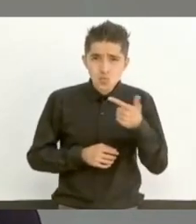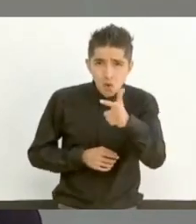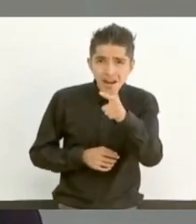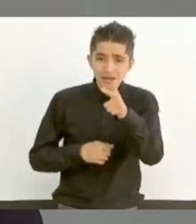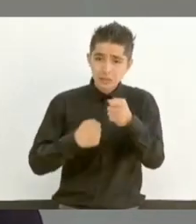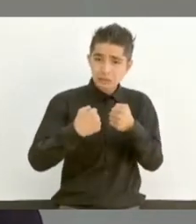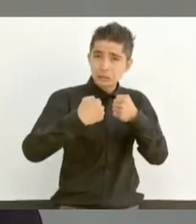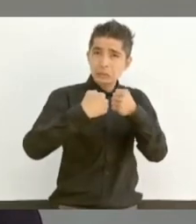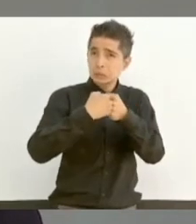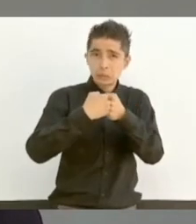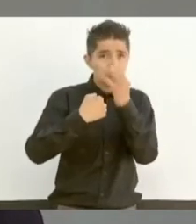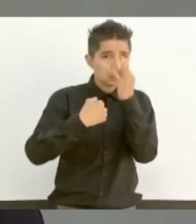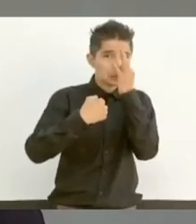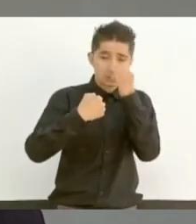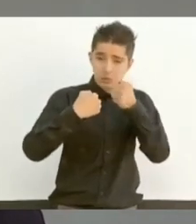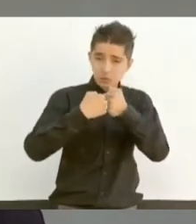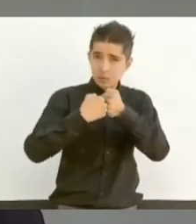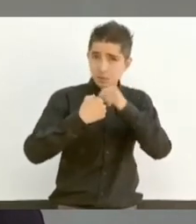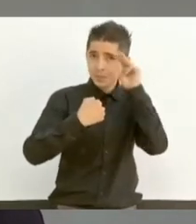colindante.